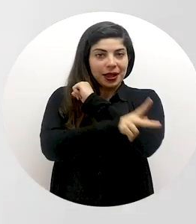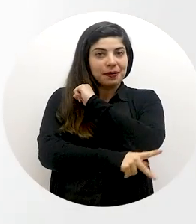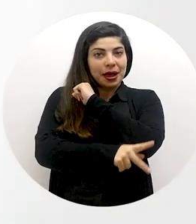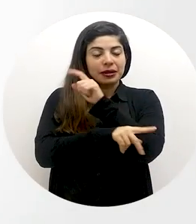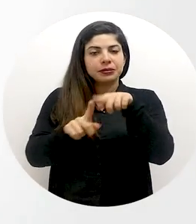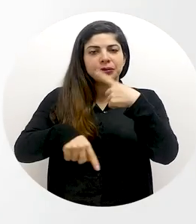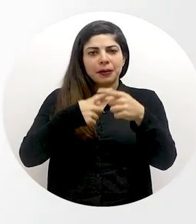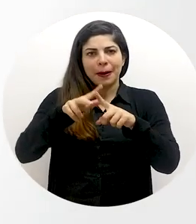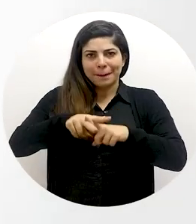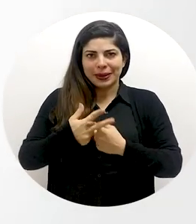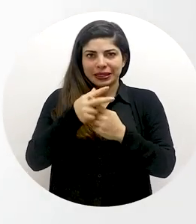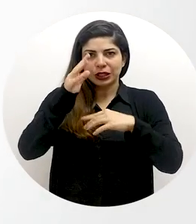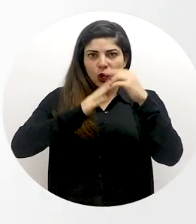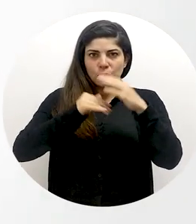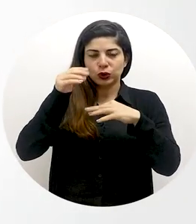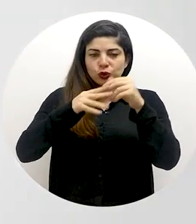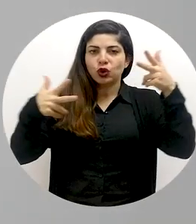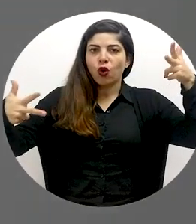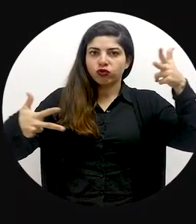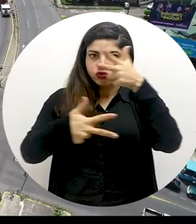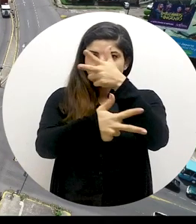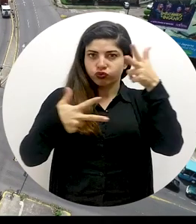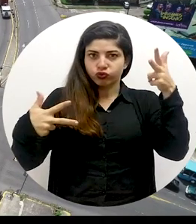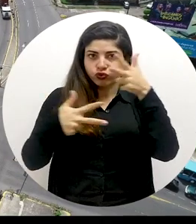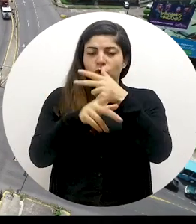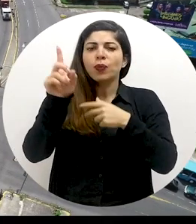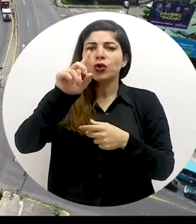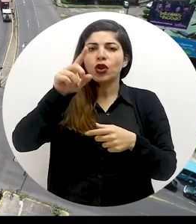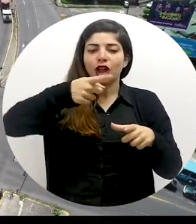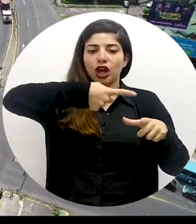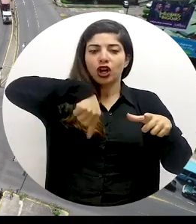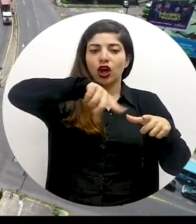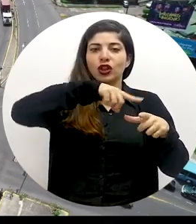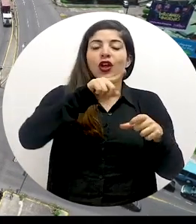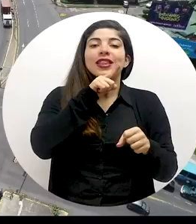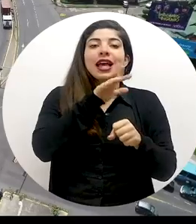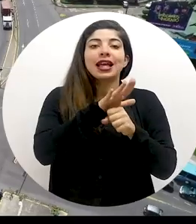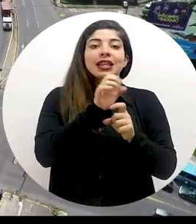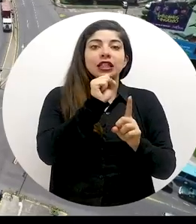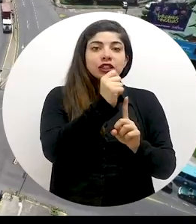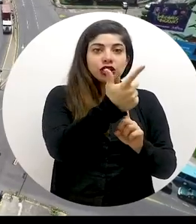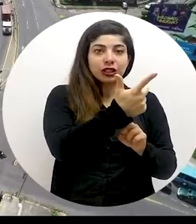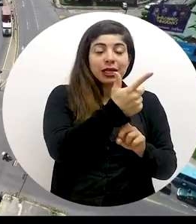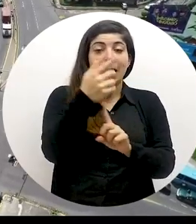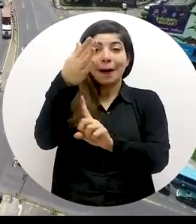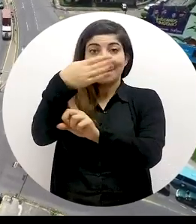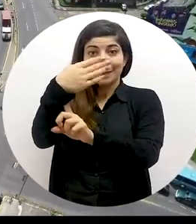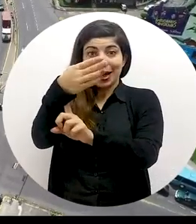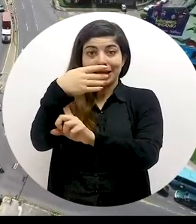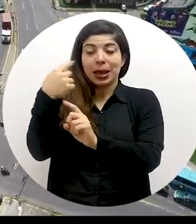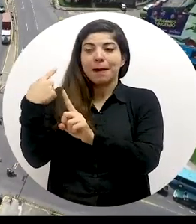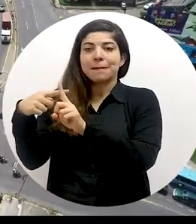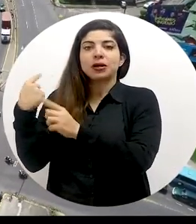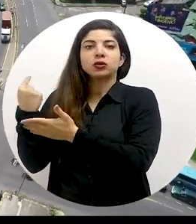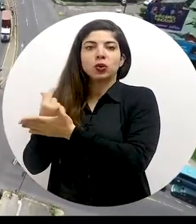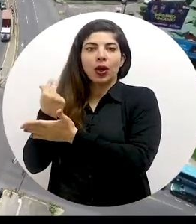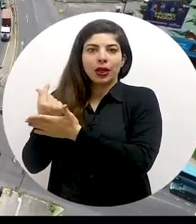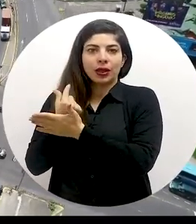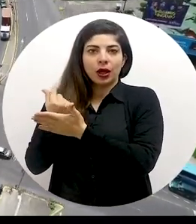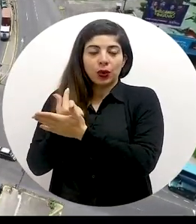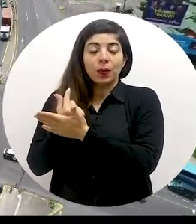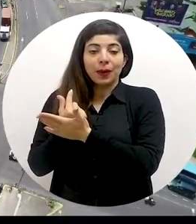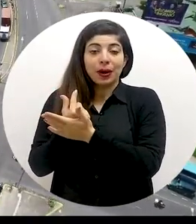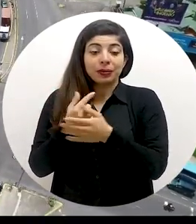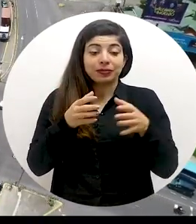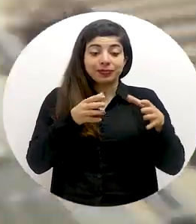El Gobierno de la República iniciará la construcción de los pasos a desnivel en las Rotondas de Garantías Sociales, La Bandera